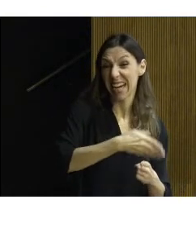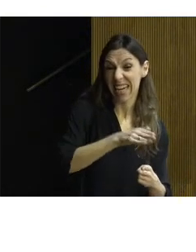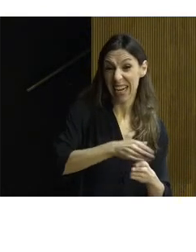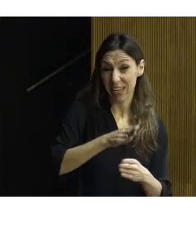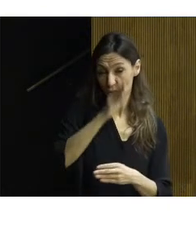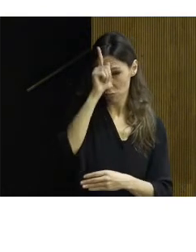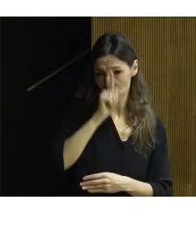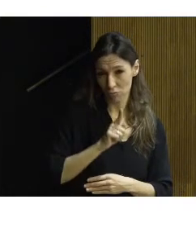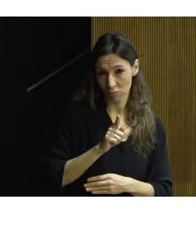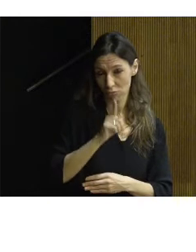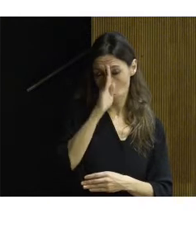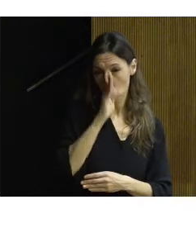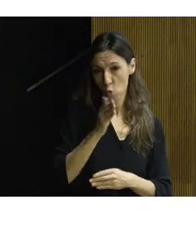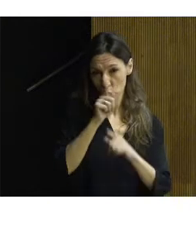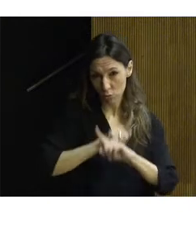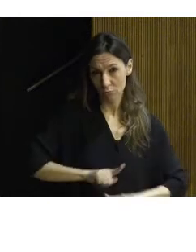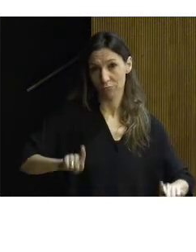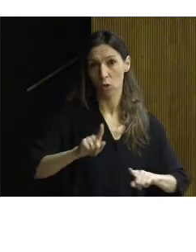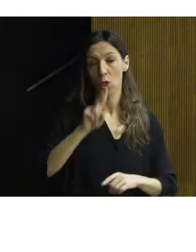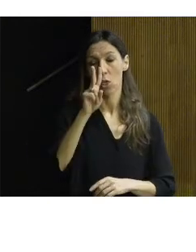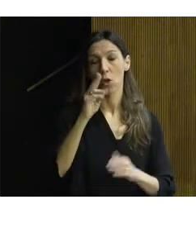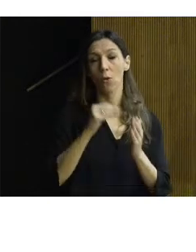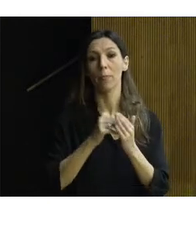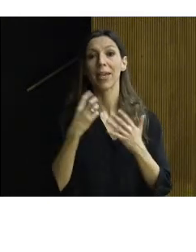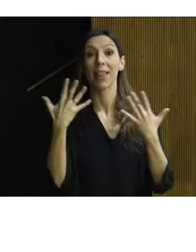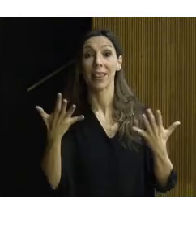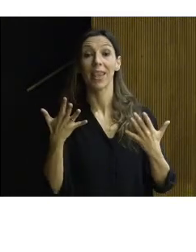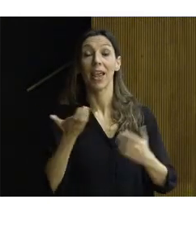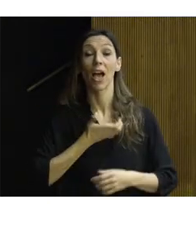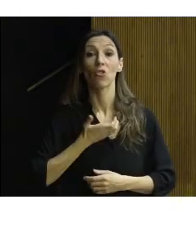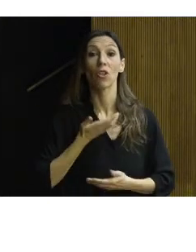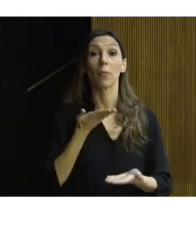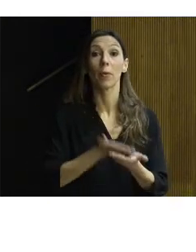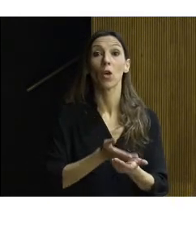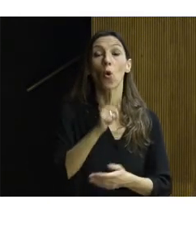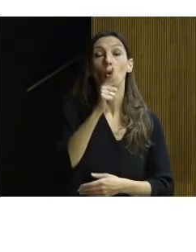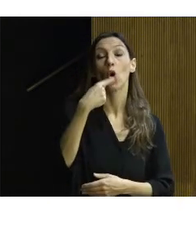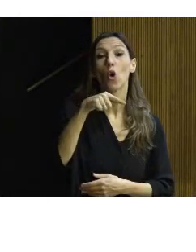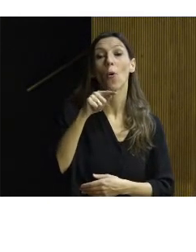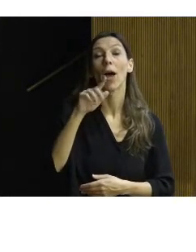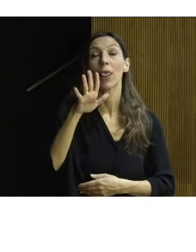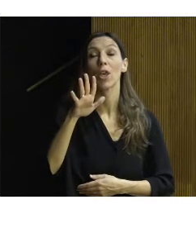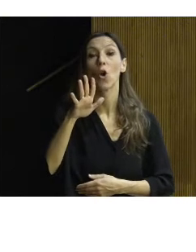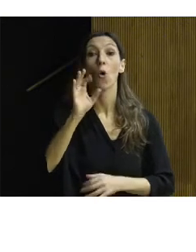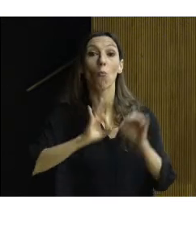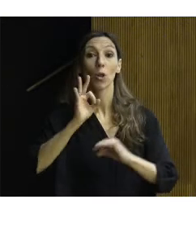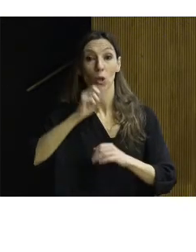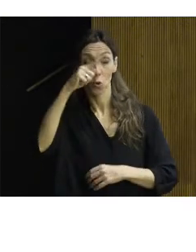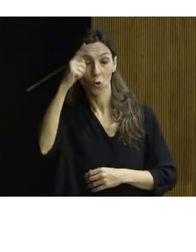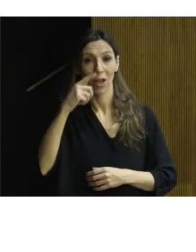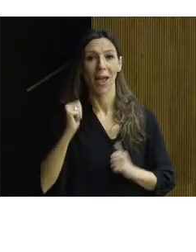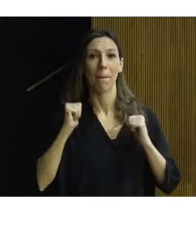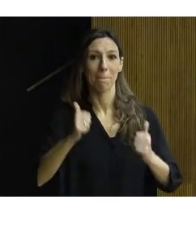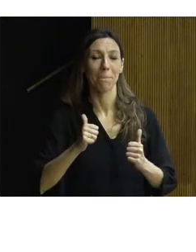En 2010, a petición del Ayuntamiento, el Ministerio de Fomento con el 1,5% cultural inició las obras de restauración